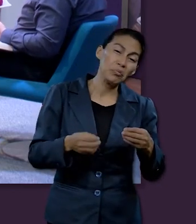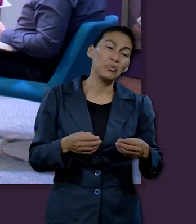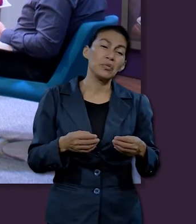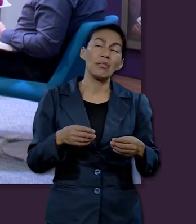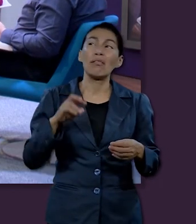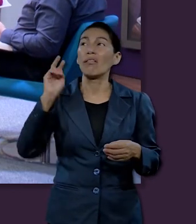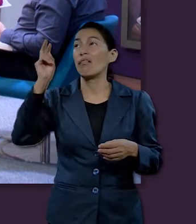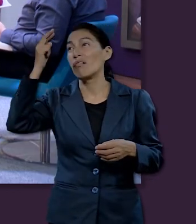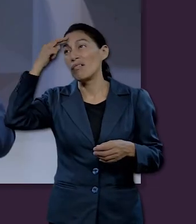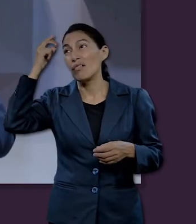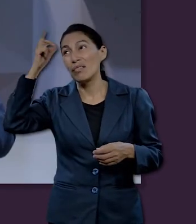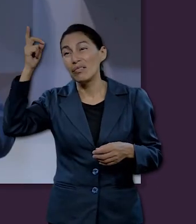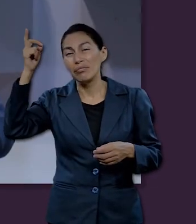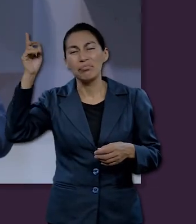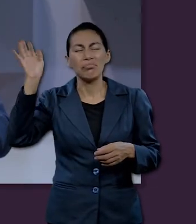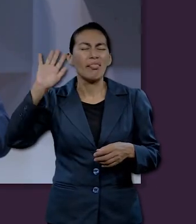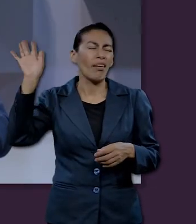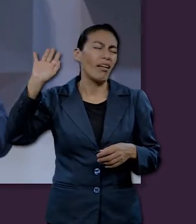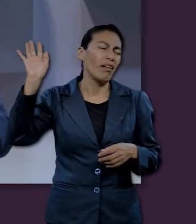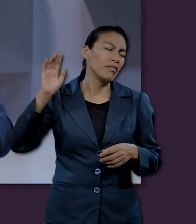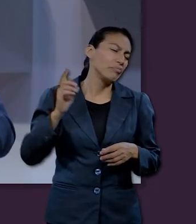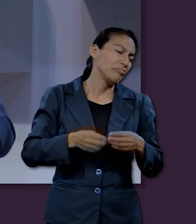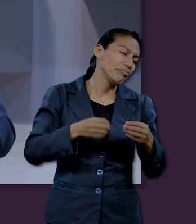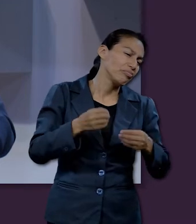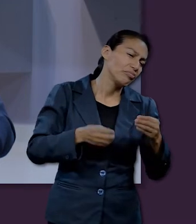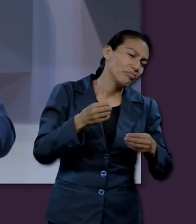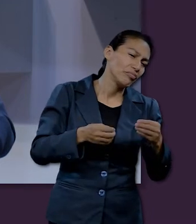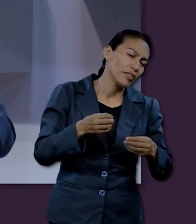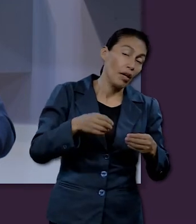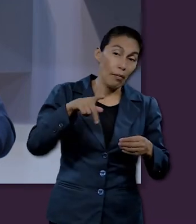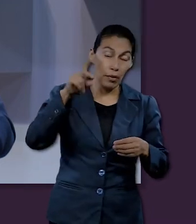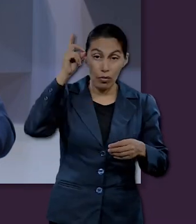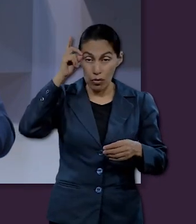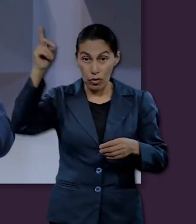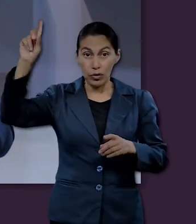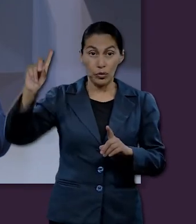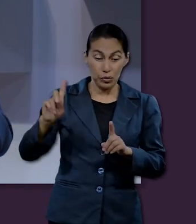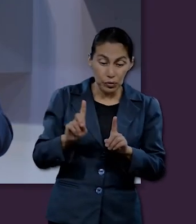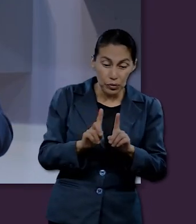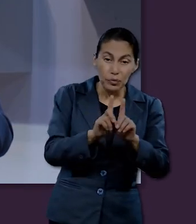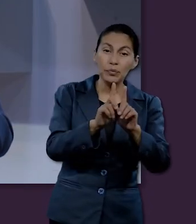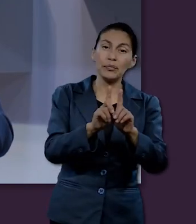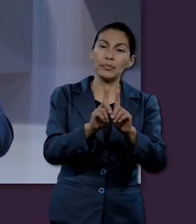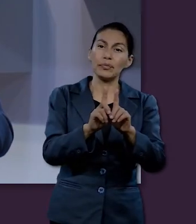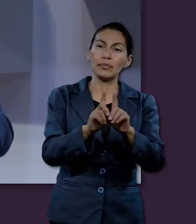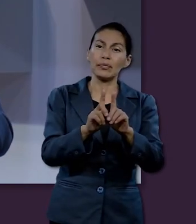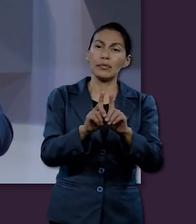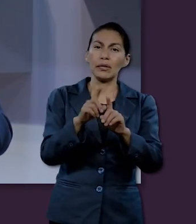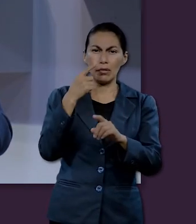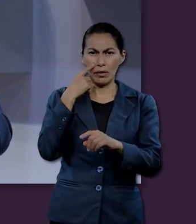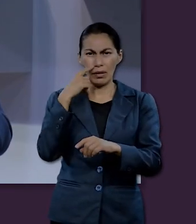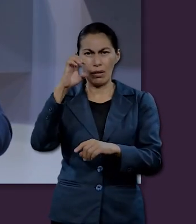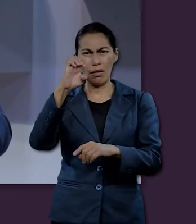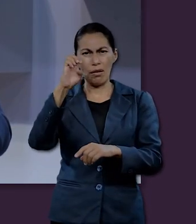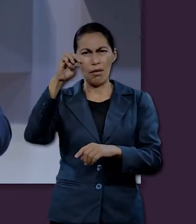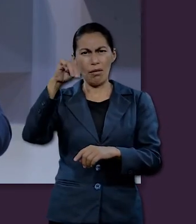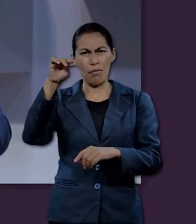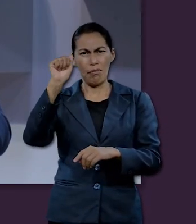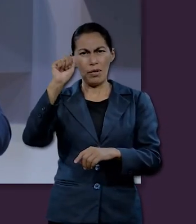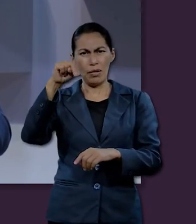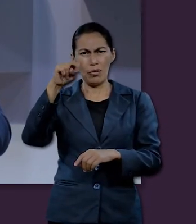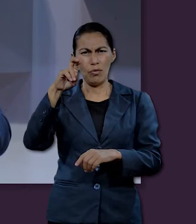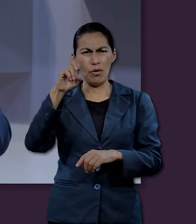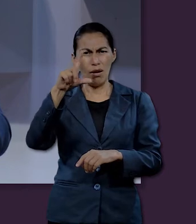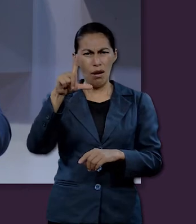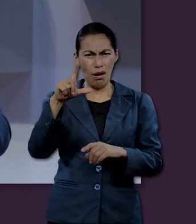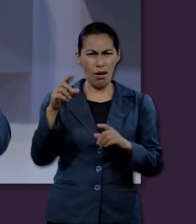recordar a Dios. Sin embargo, Dios está tan cerca de nosotros y que debemos recordar que